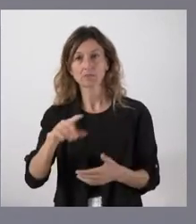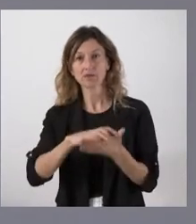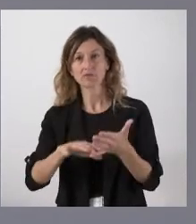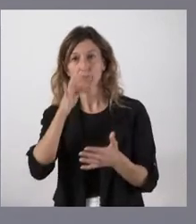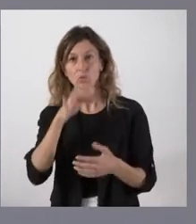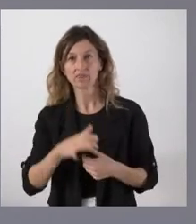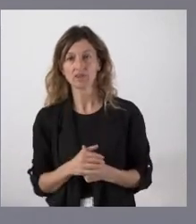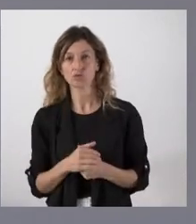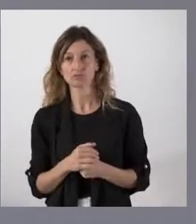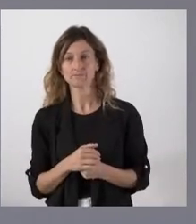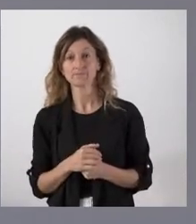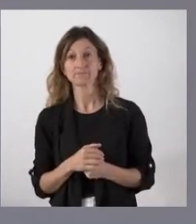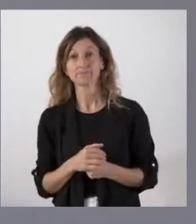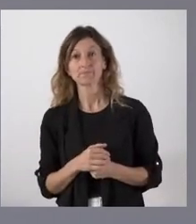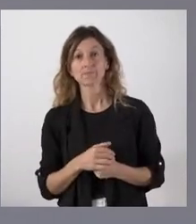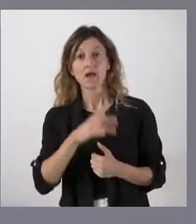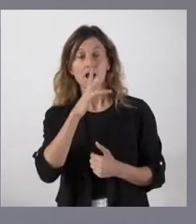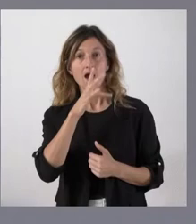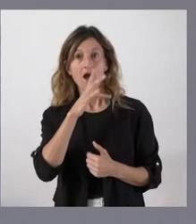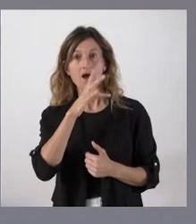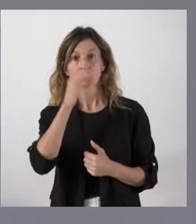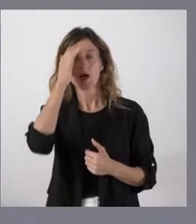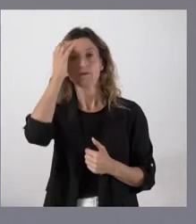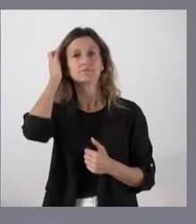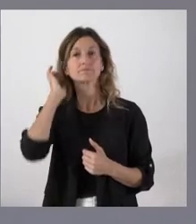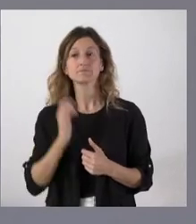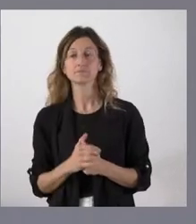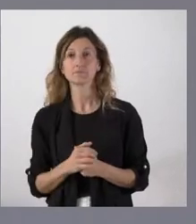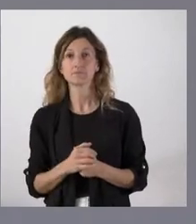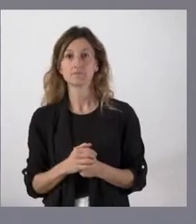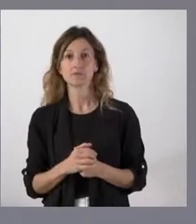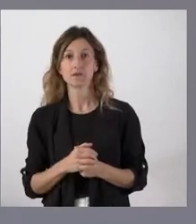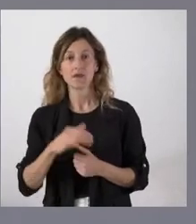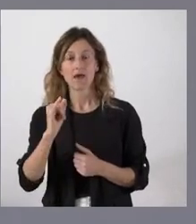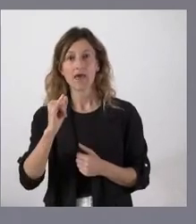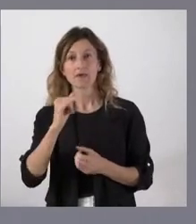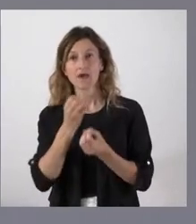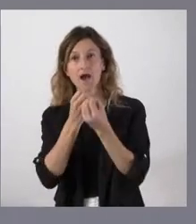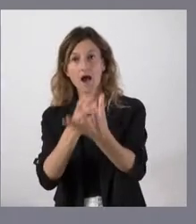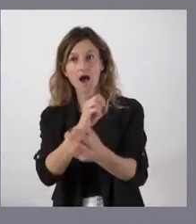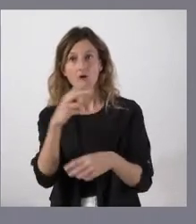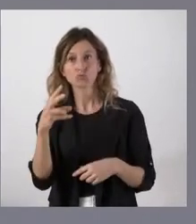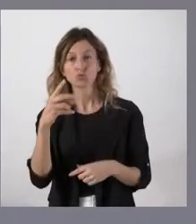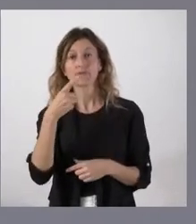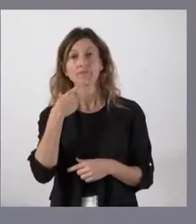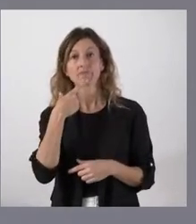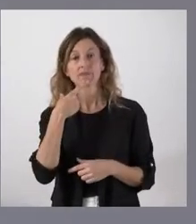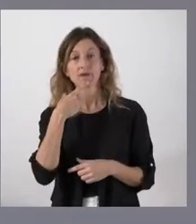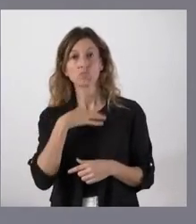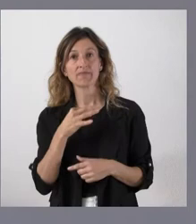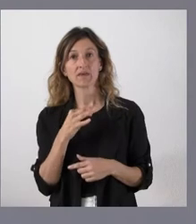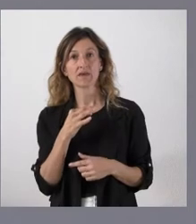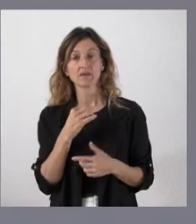jurídicos. Ahora, naturalmente, en la medida en que hay un auto que nos habilita a ofrecer mayor